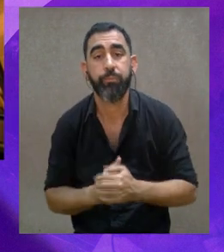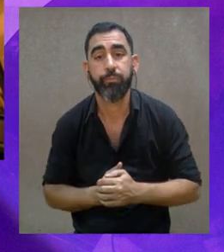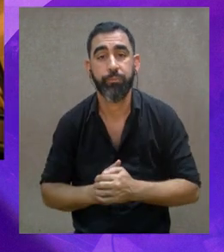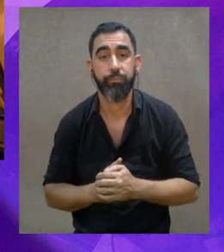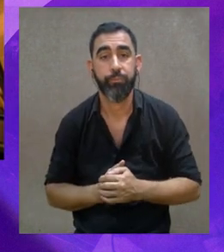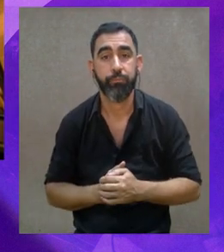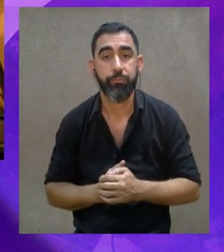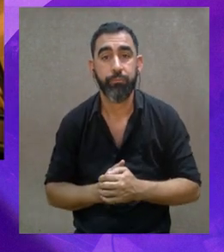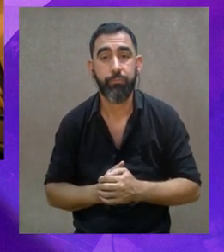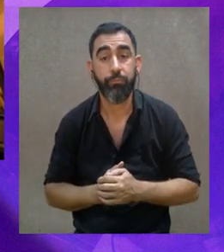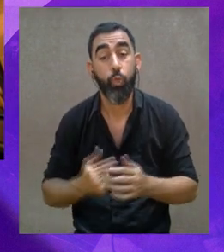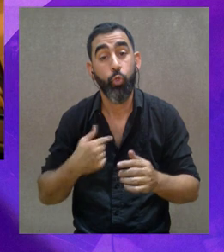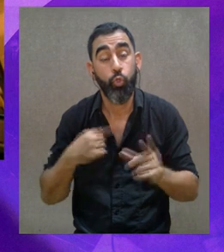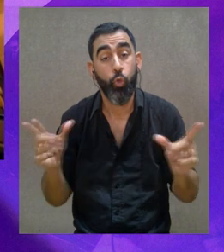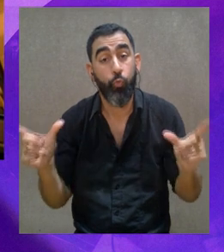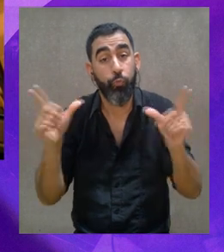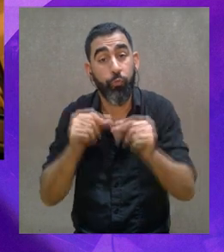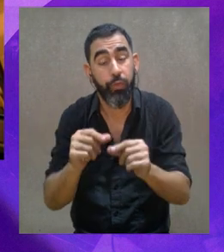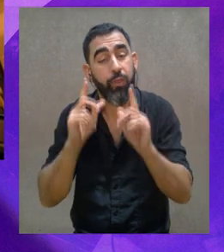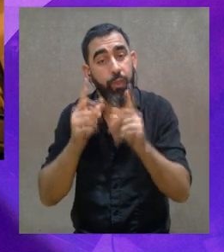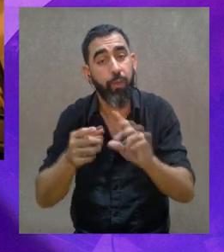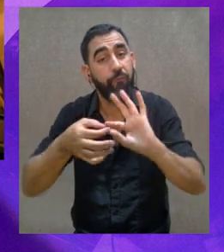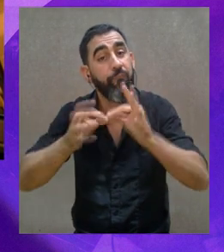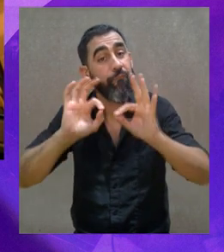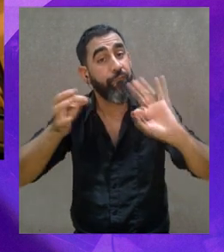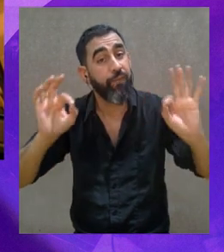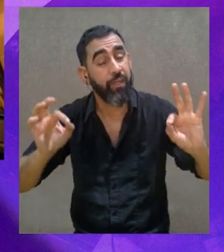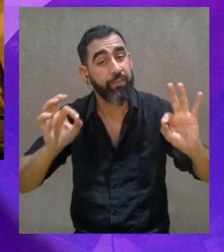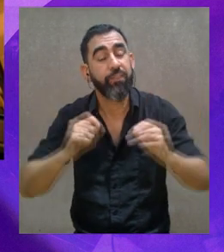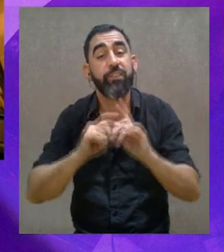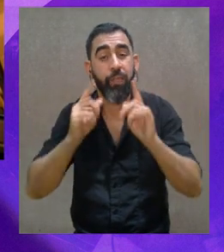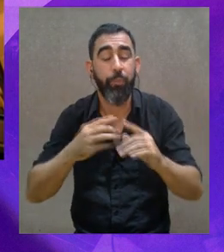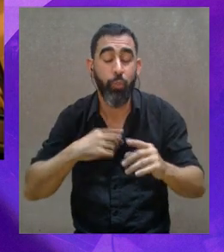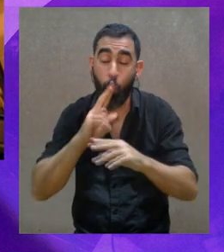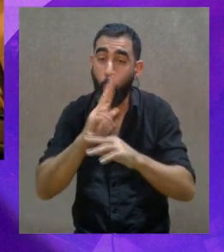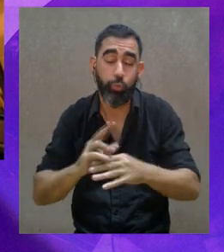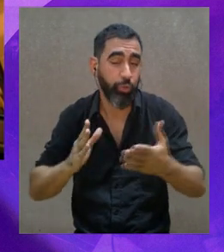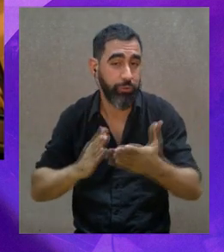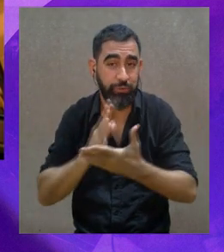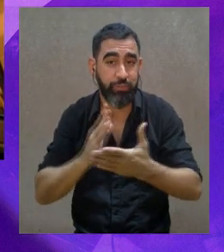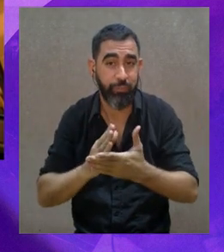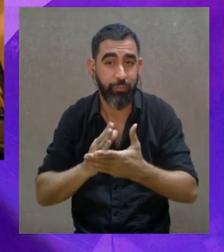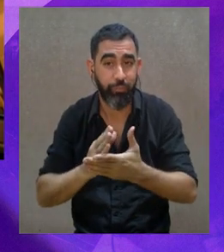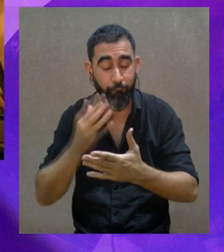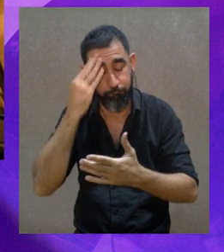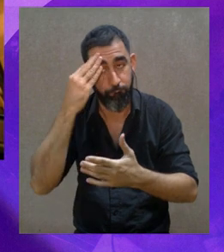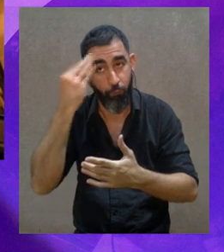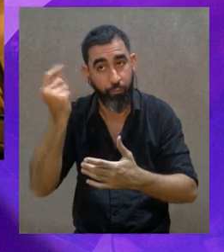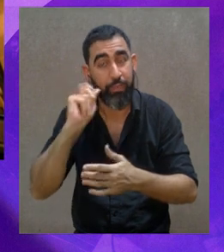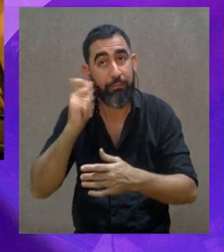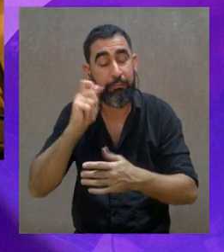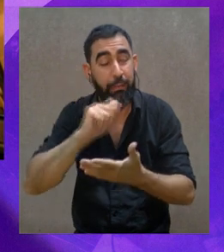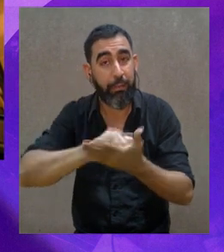dice las cosas no son difíciles de hacer lo difícil es ponernos en estado de hacer que es